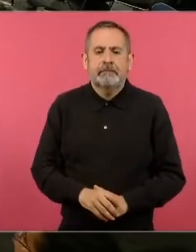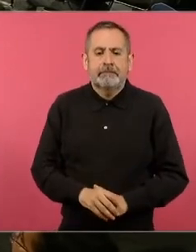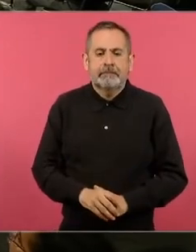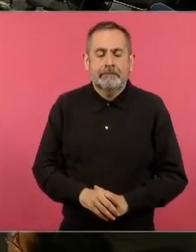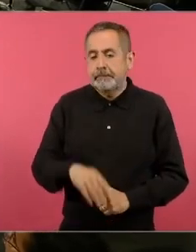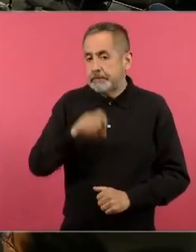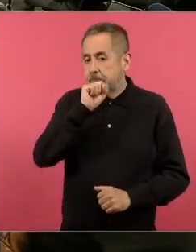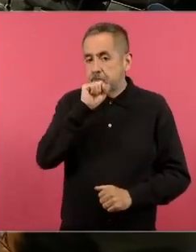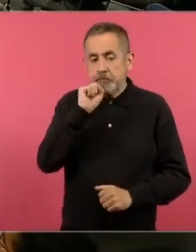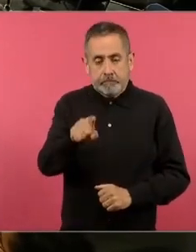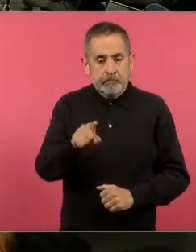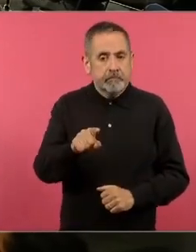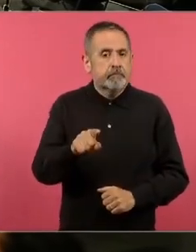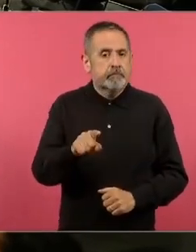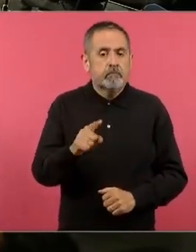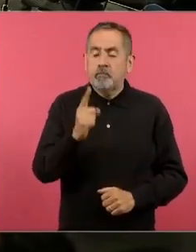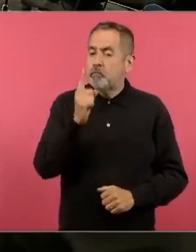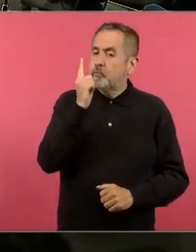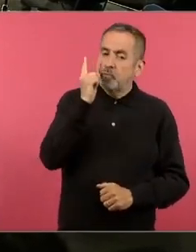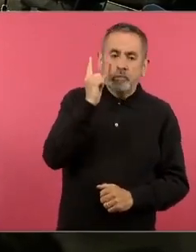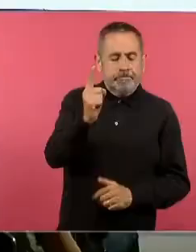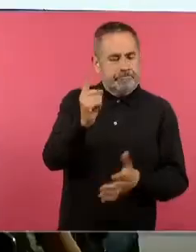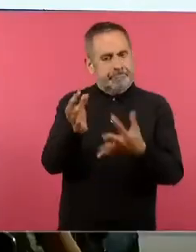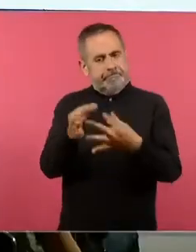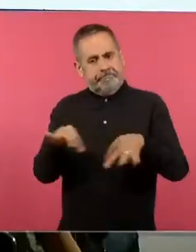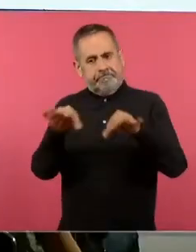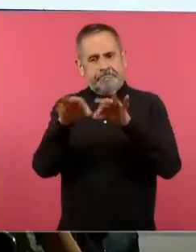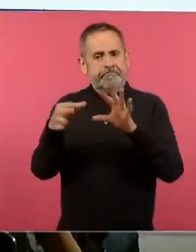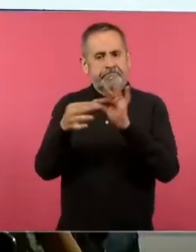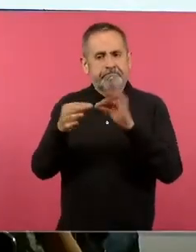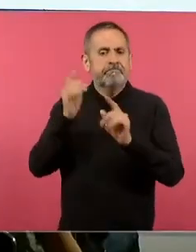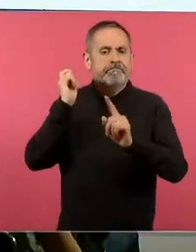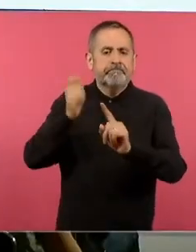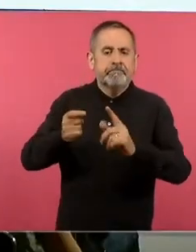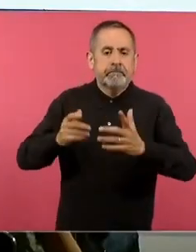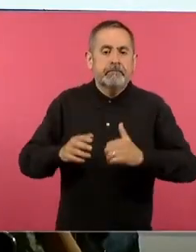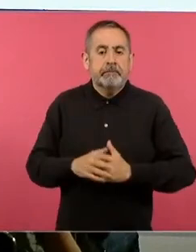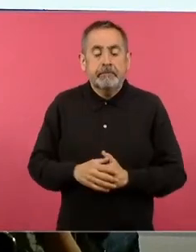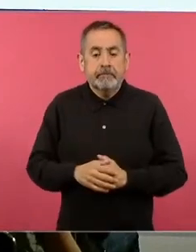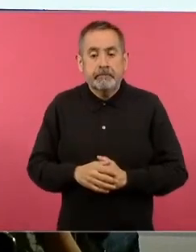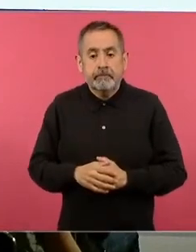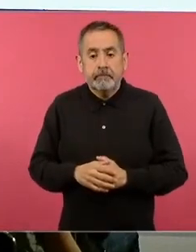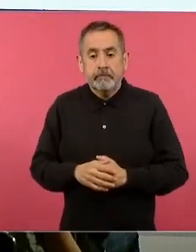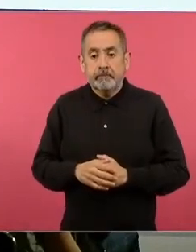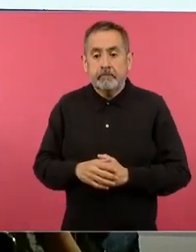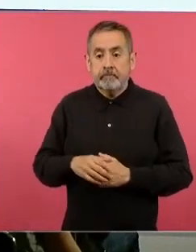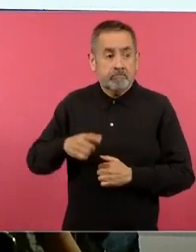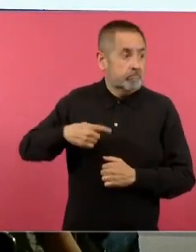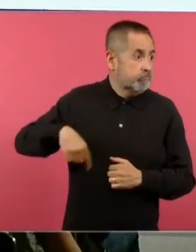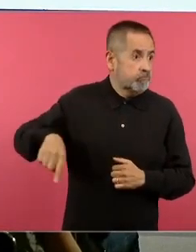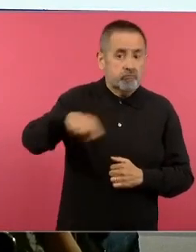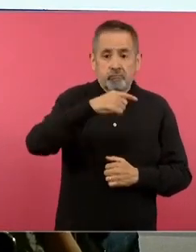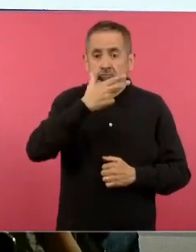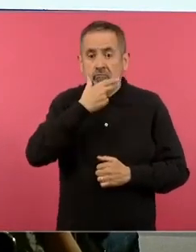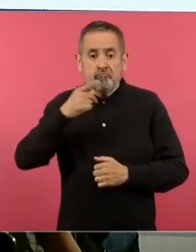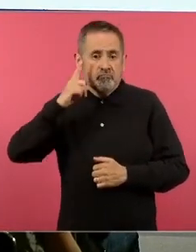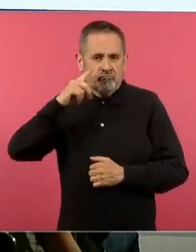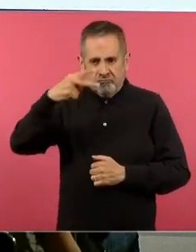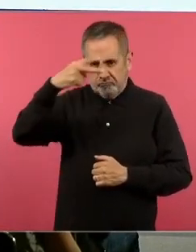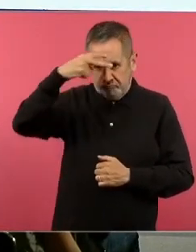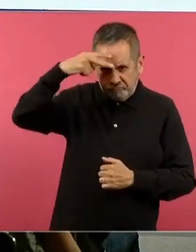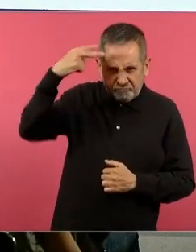También algo que es muy importante es que miles de talentos mexicanos y